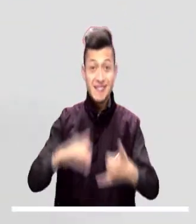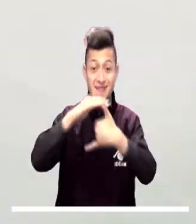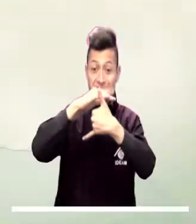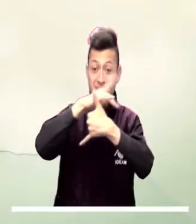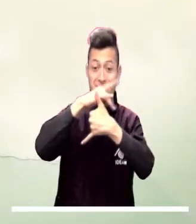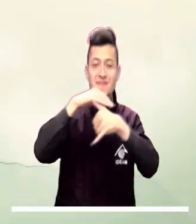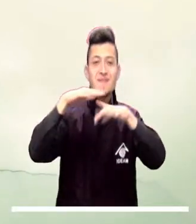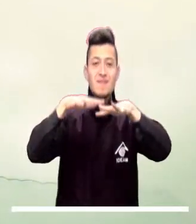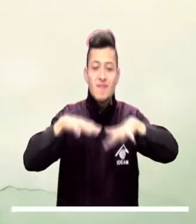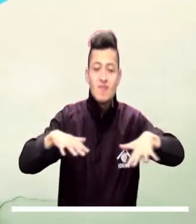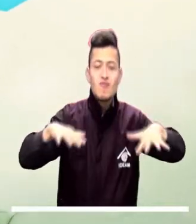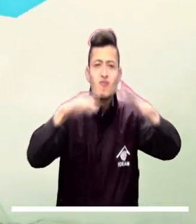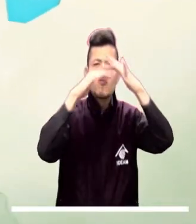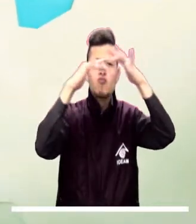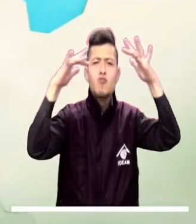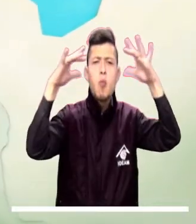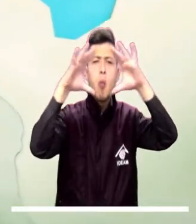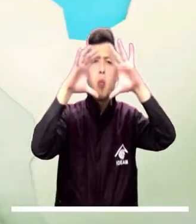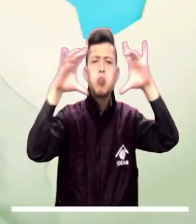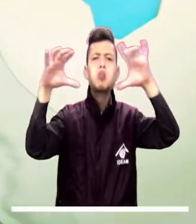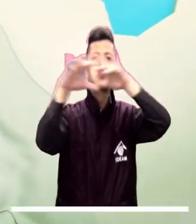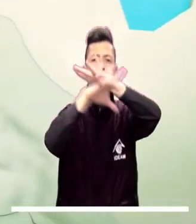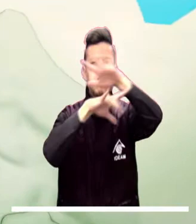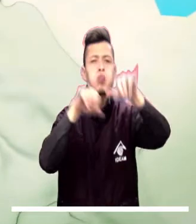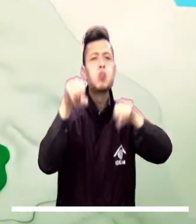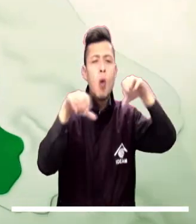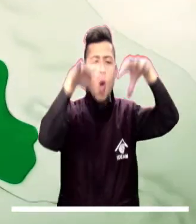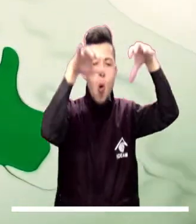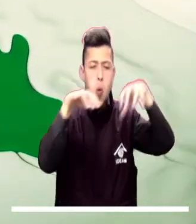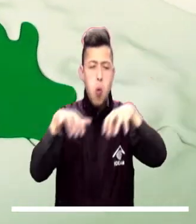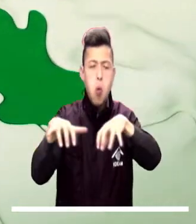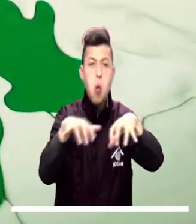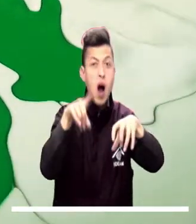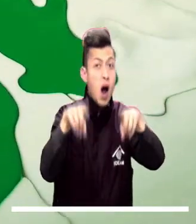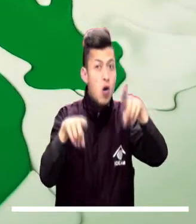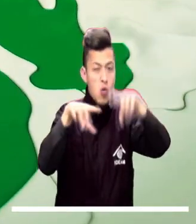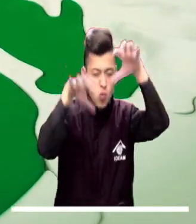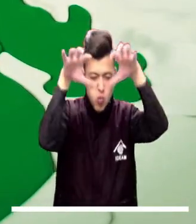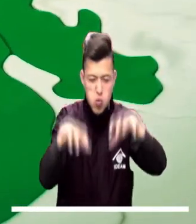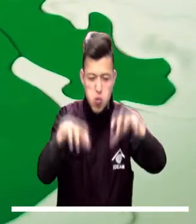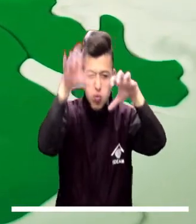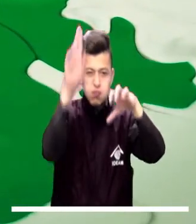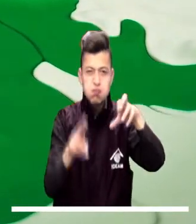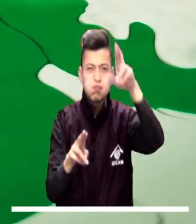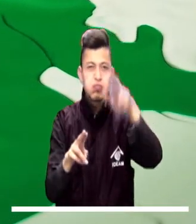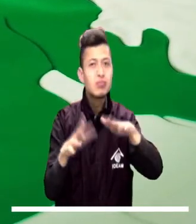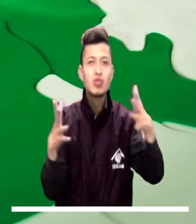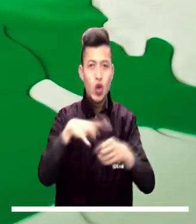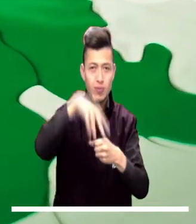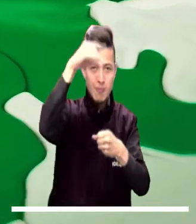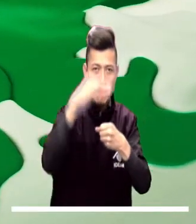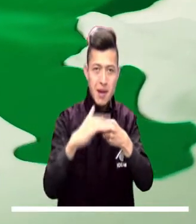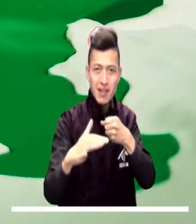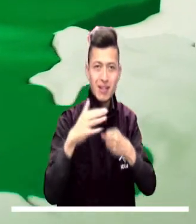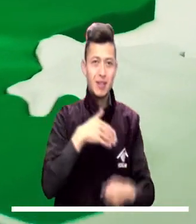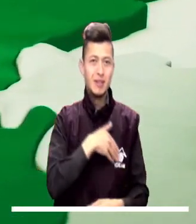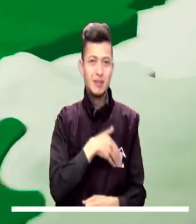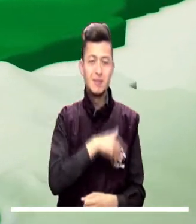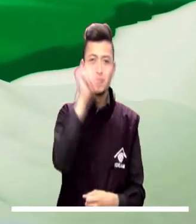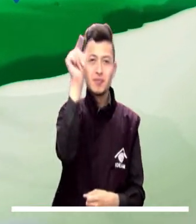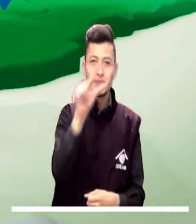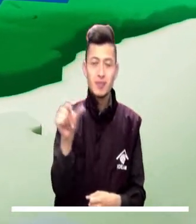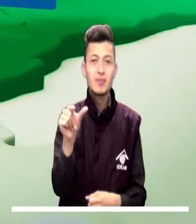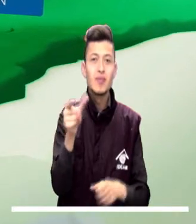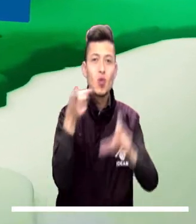En el Caribe, los cielos presentarán alta nubosidad con probabilidad de lluvias acompañadas quizás por tormentas eléctricas sobre